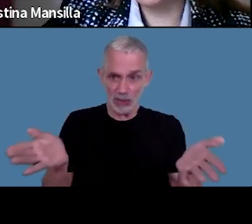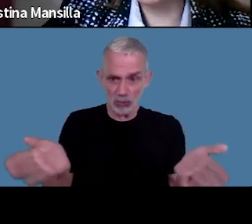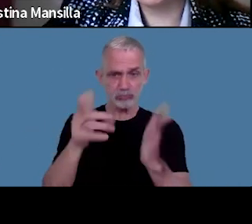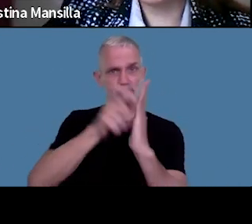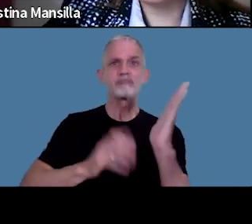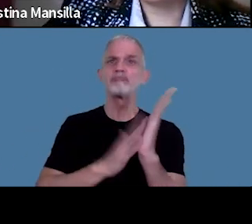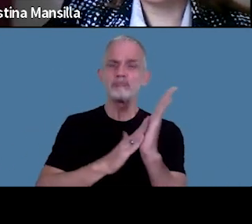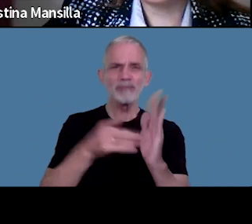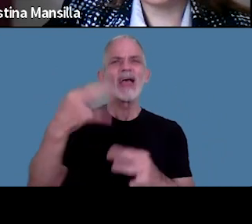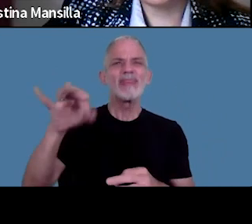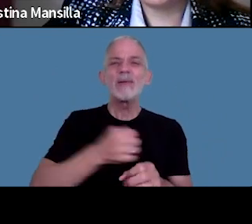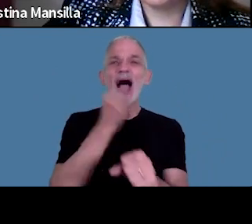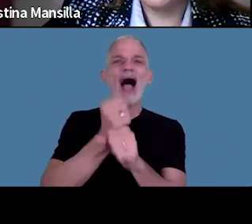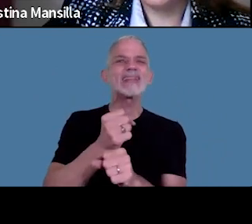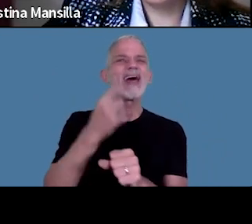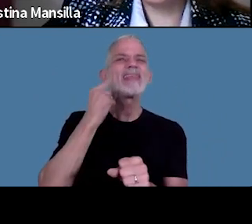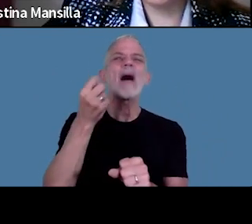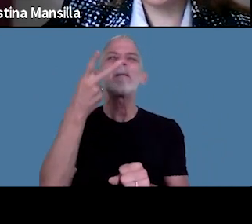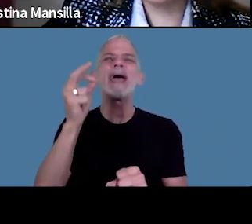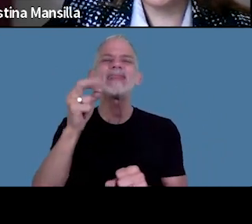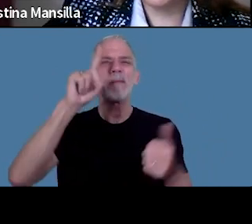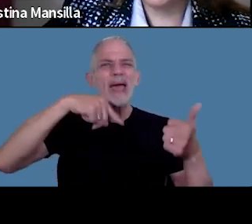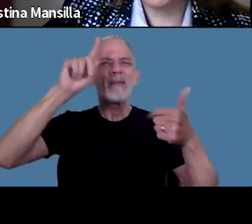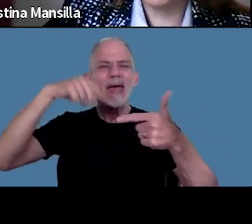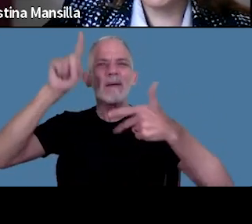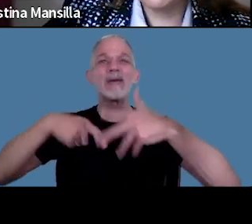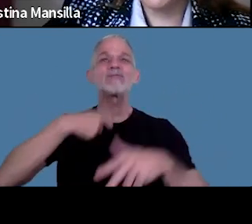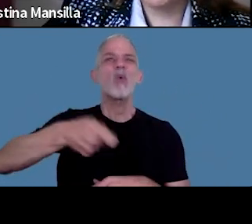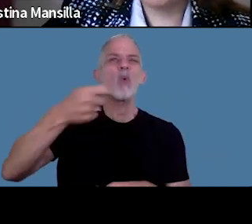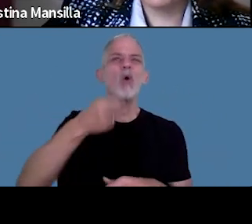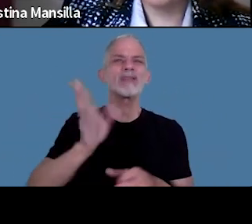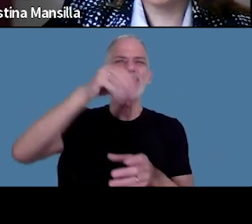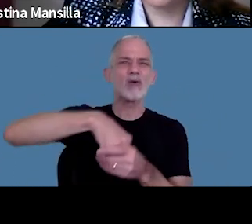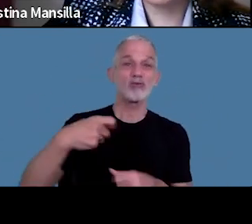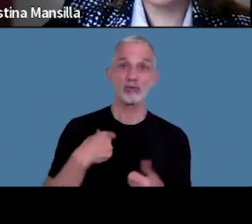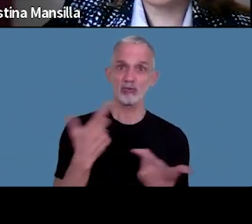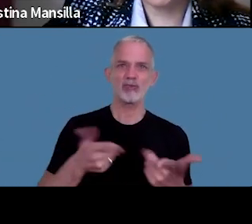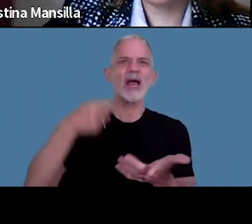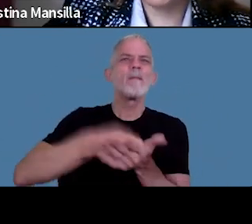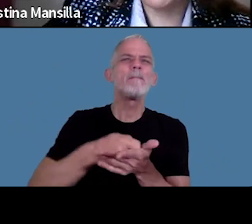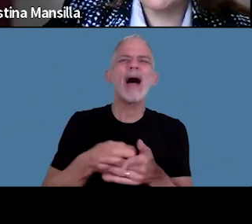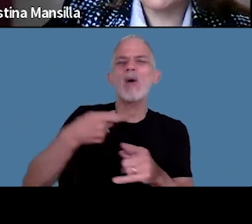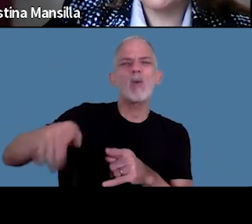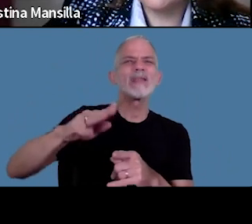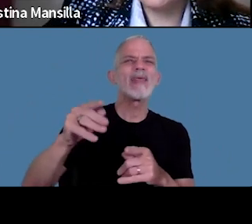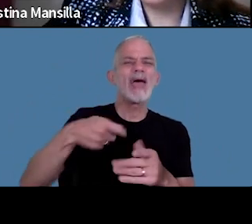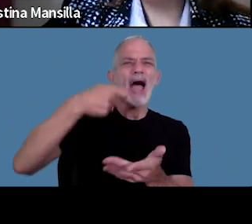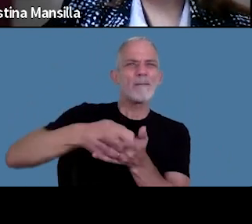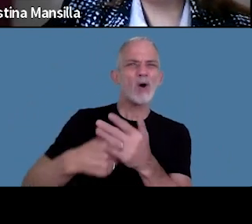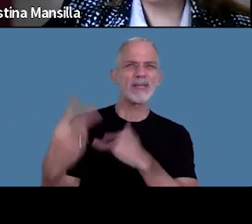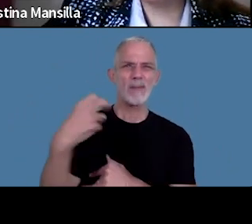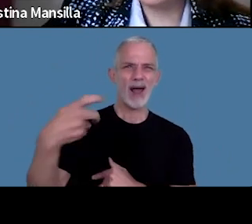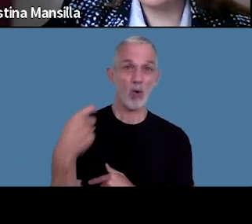obligado a ingresar hasta el día 20 de cada mes la cuota de inclusión social como pago a cuenta de aportes previsionales